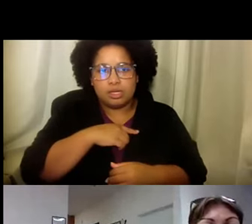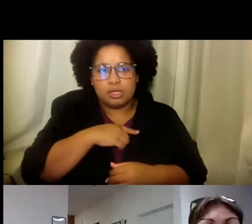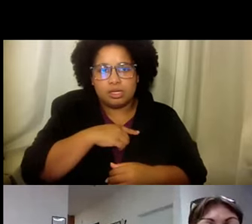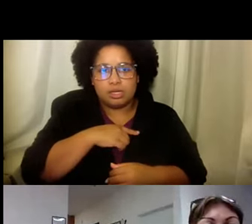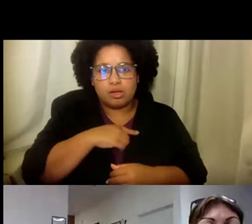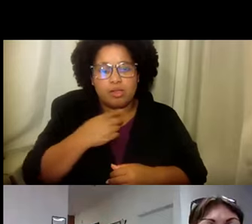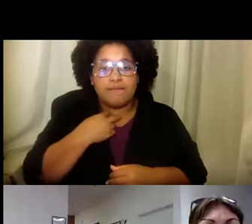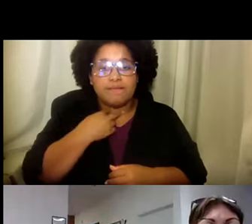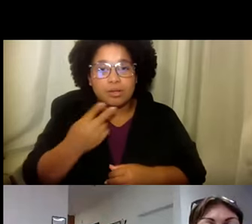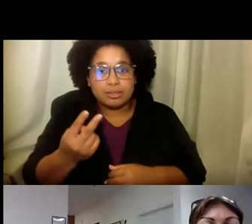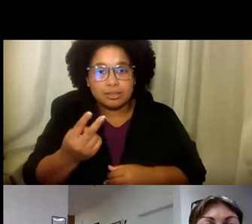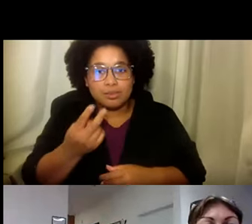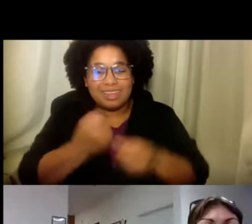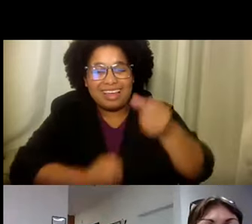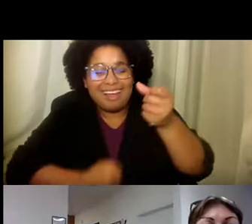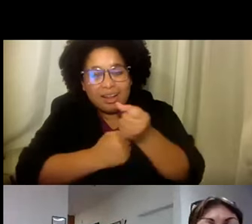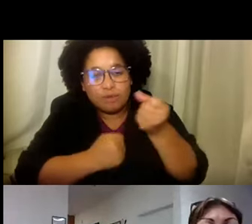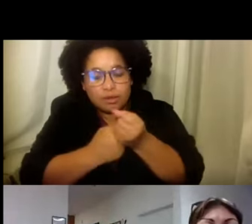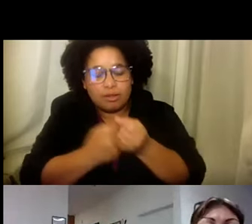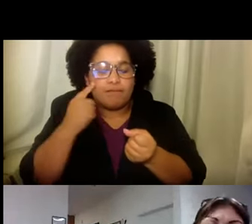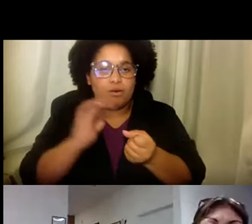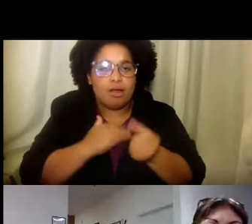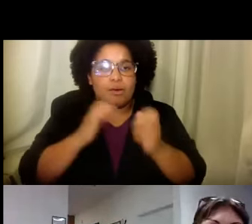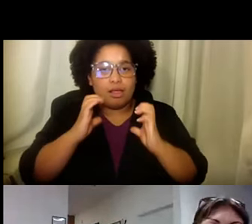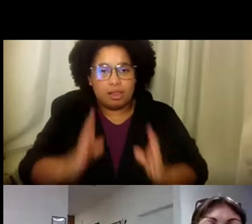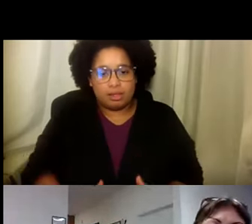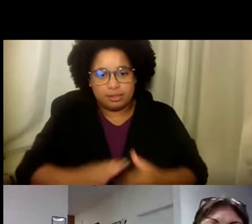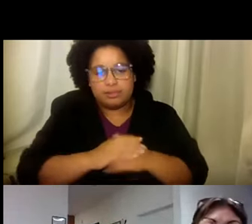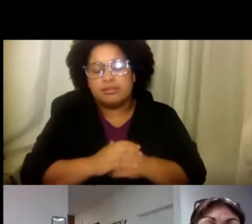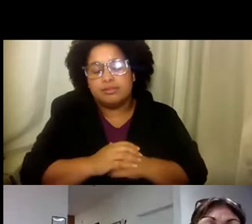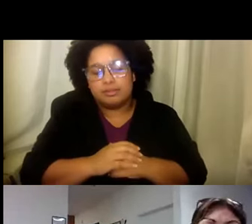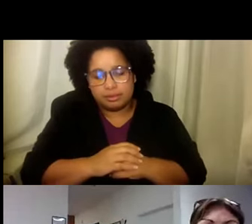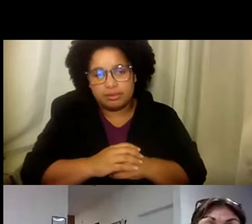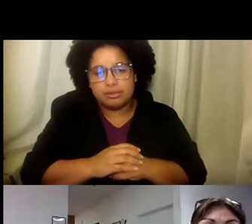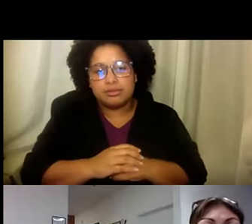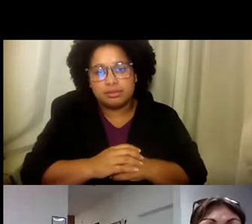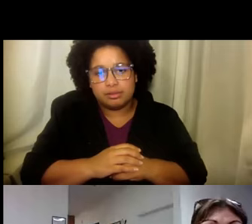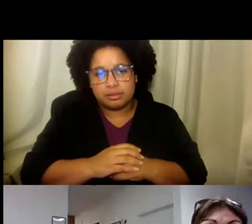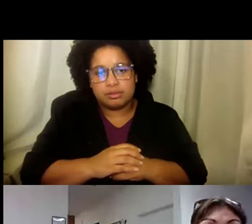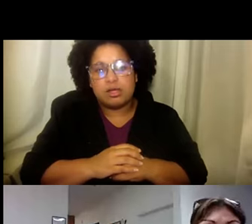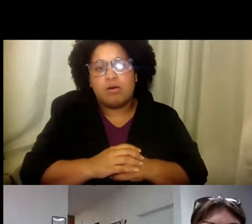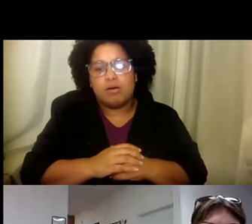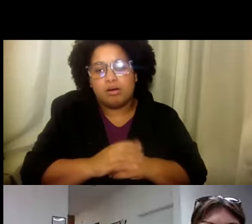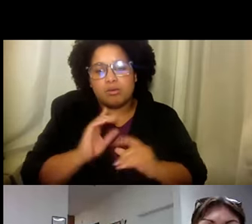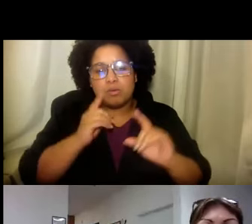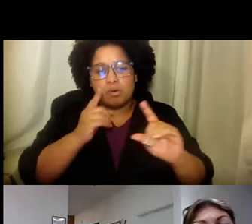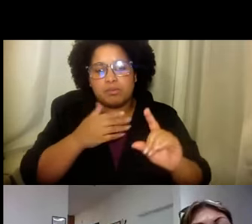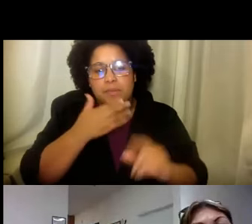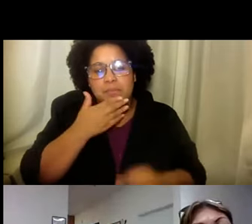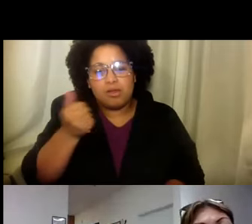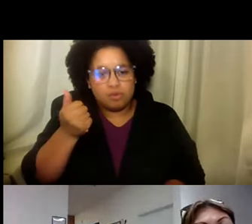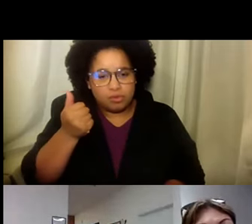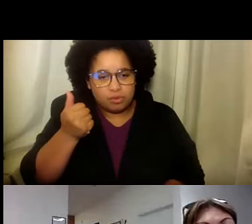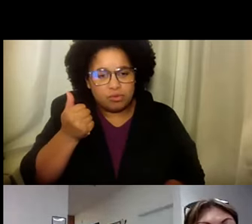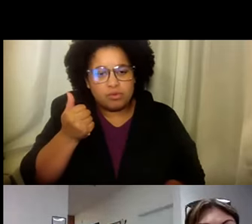Porque nosotros. Básicamente. Somos. Su voz de ellos. Nosotros. Abogamos por ellos. En cada área. De su vida. Entonces. Tratar.